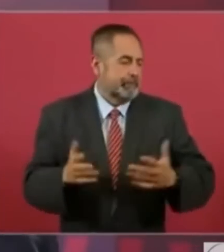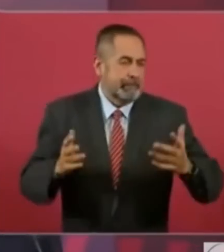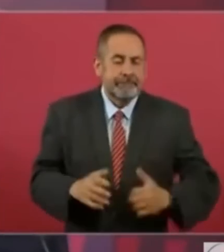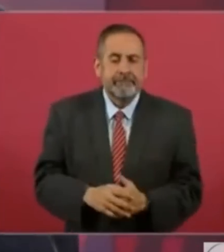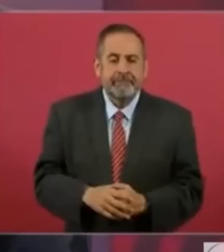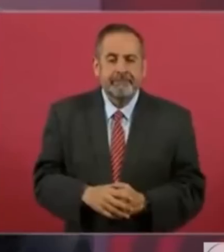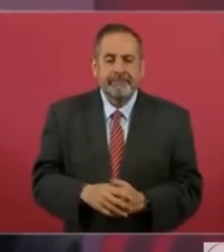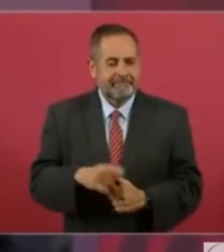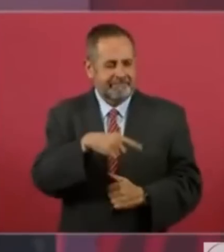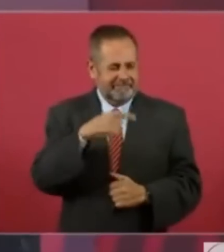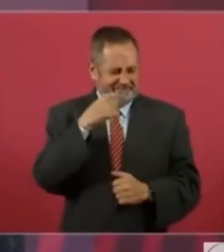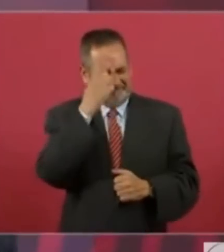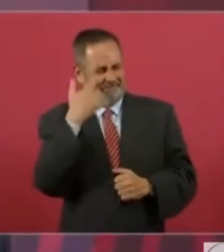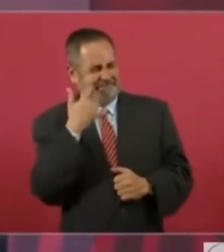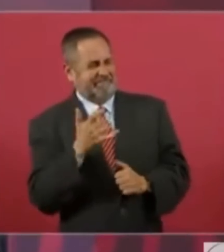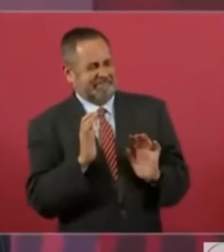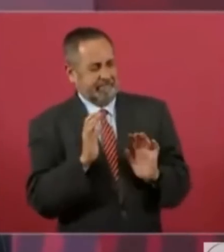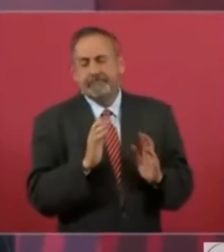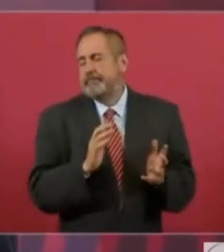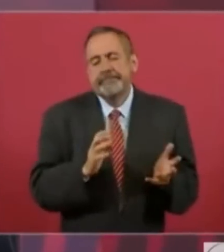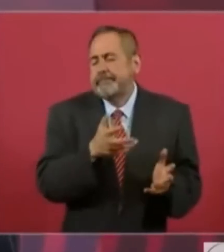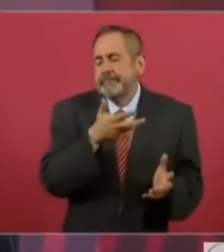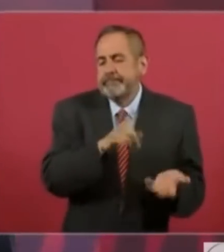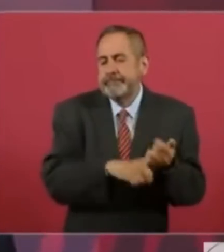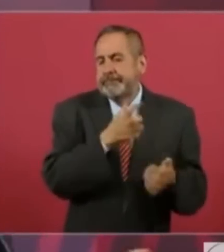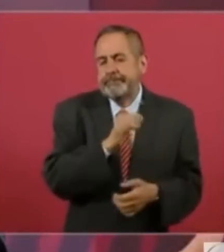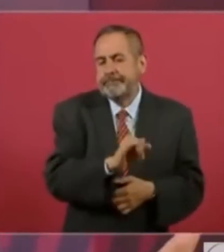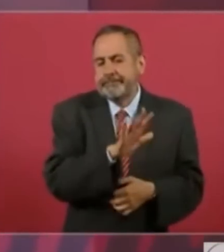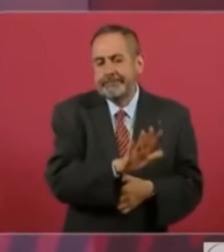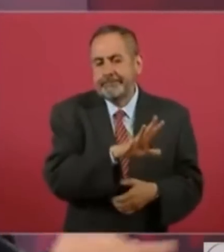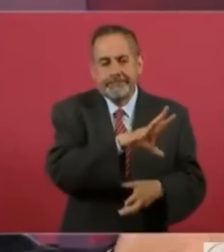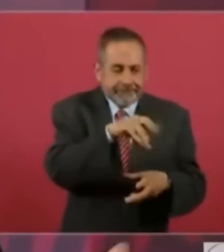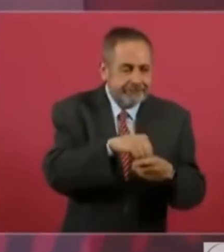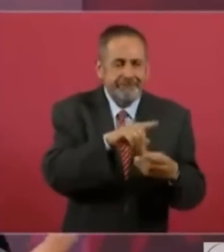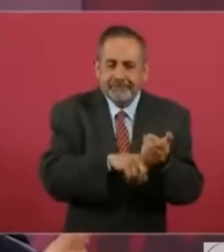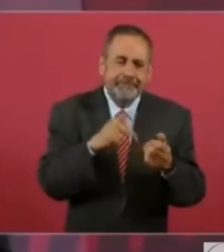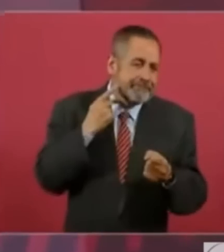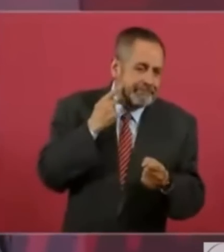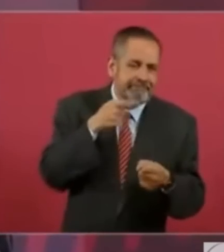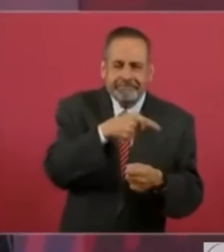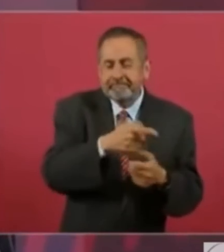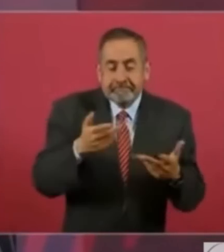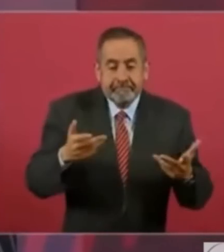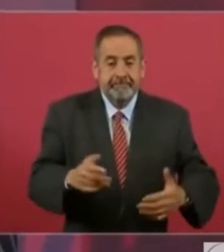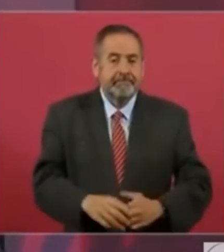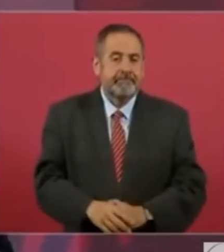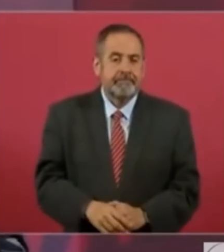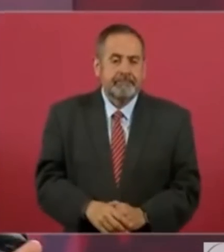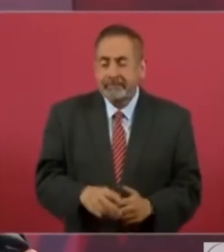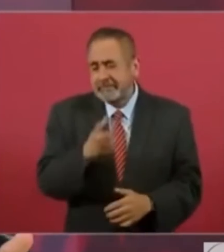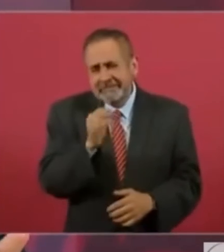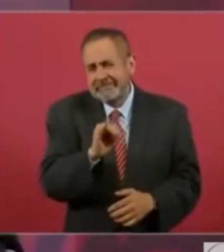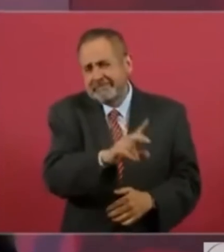extrañas, pero así es la vida política y